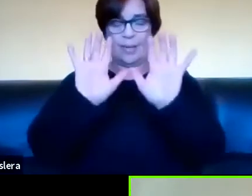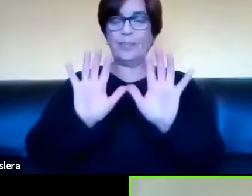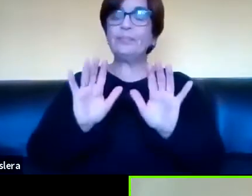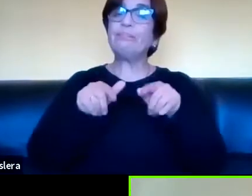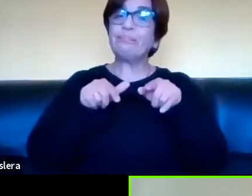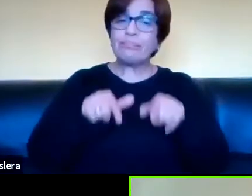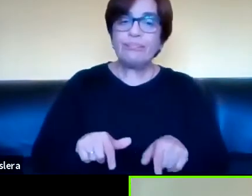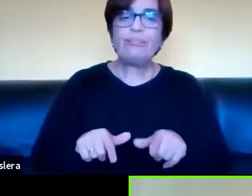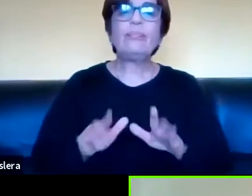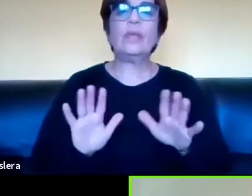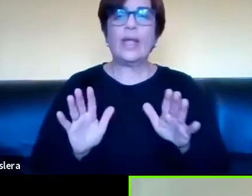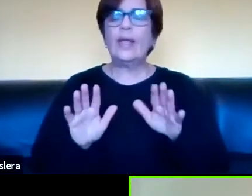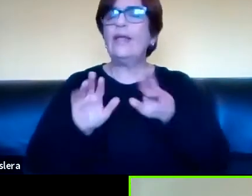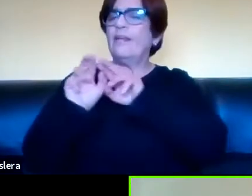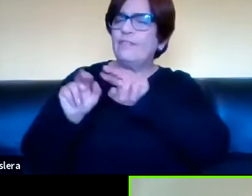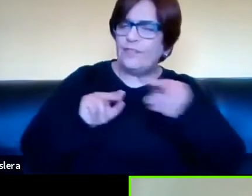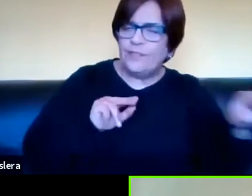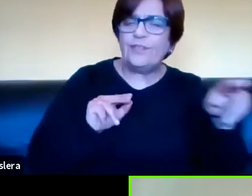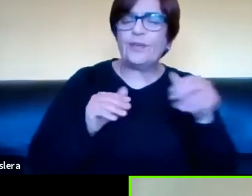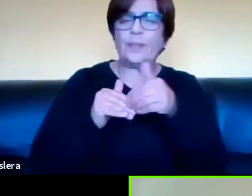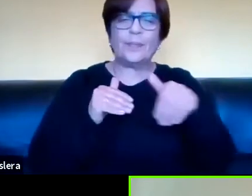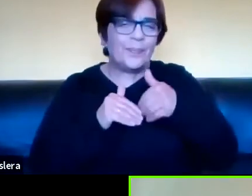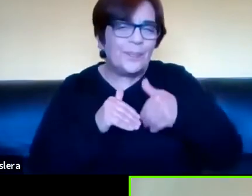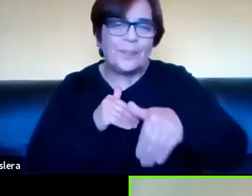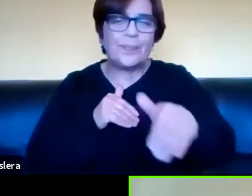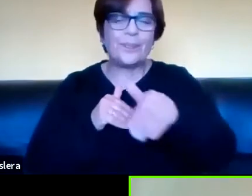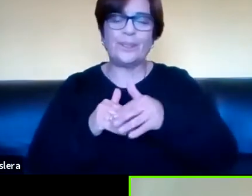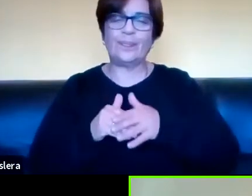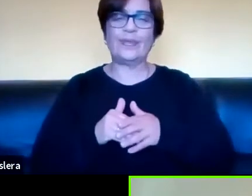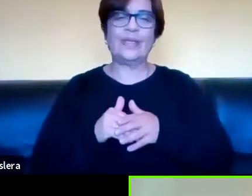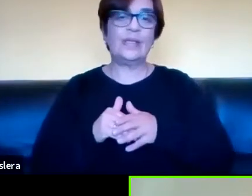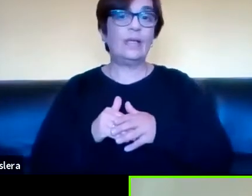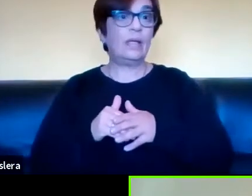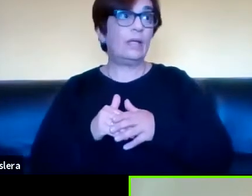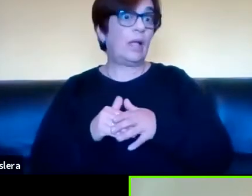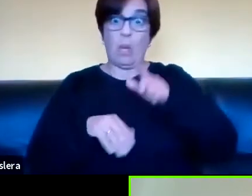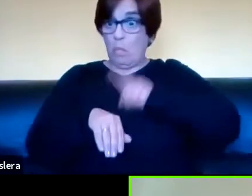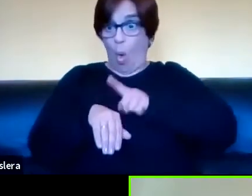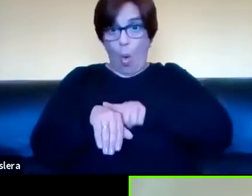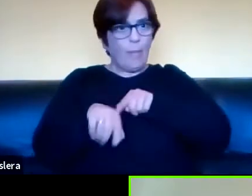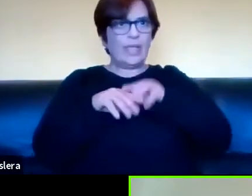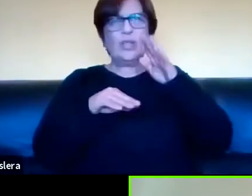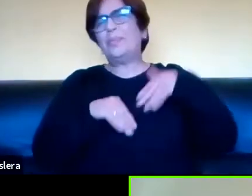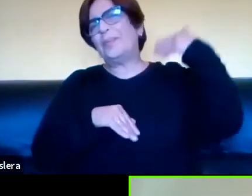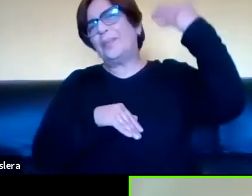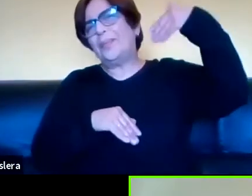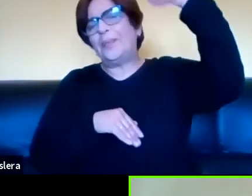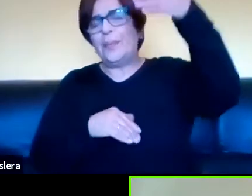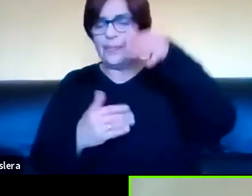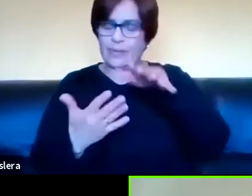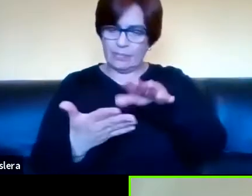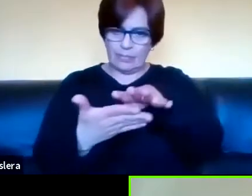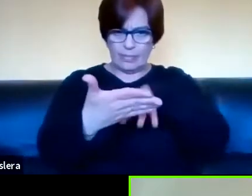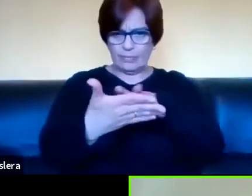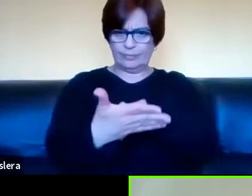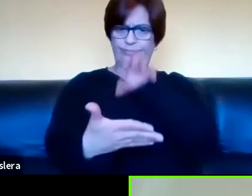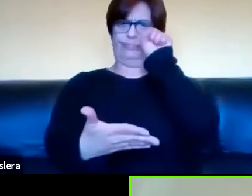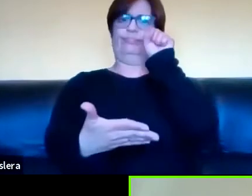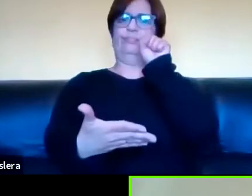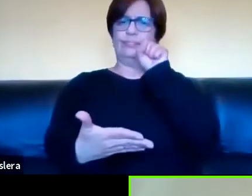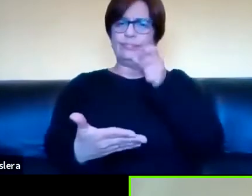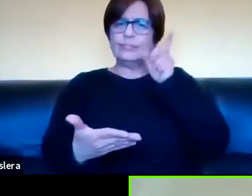Entonces es permanente, objetivo, separado del momento de enunciación, interpretable, y también